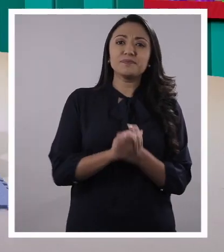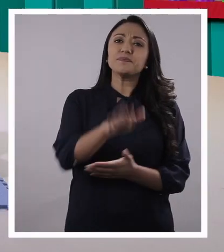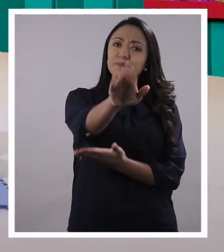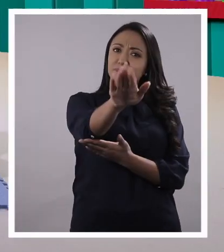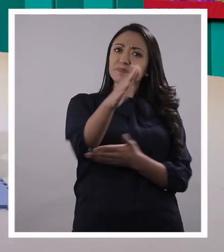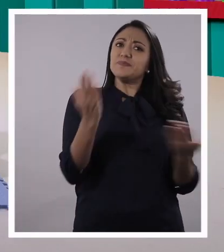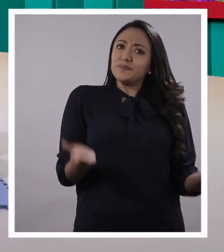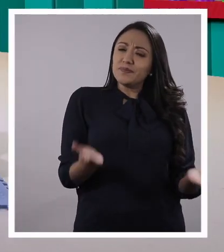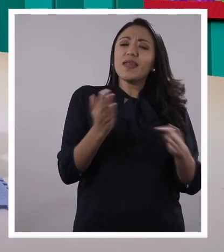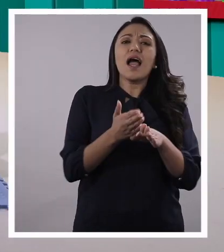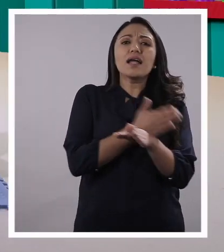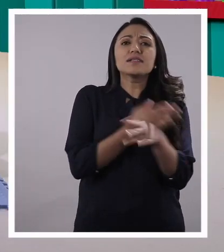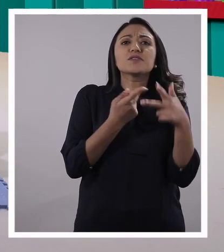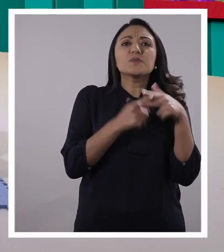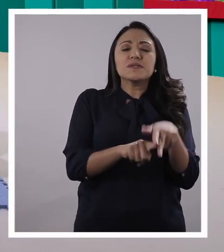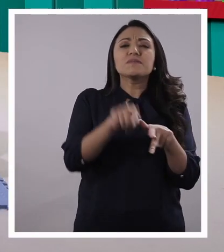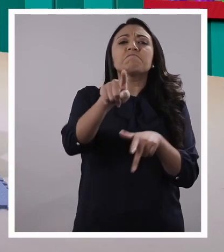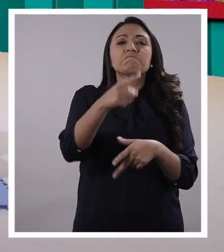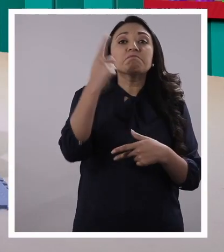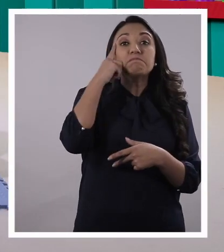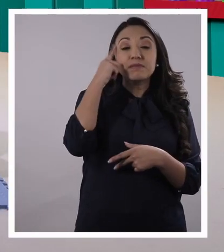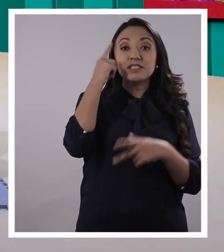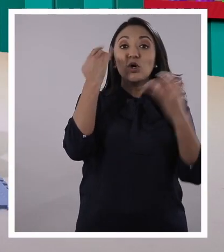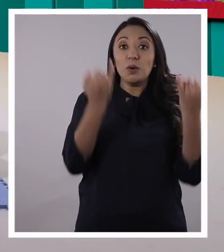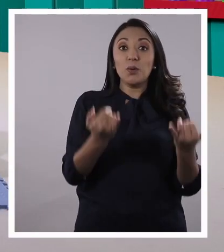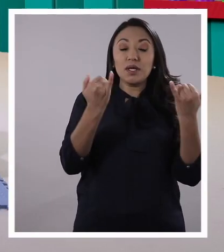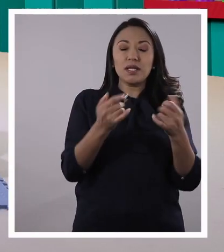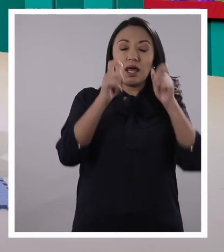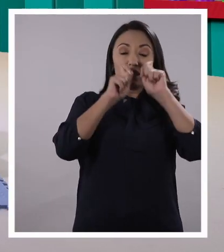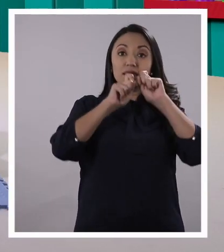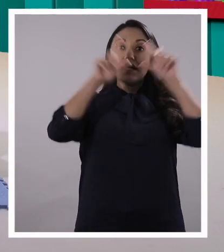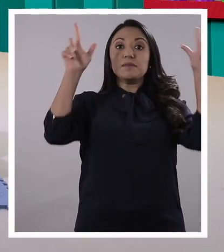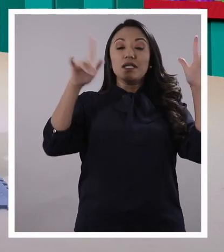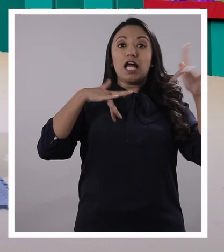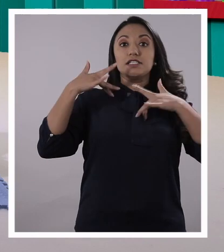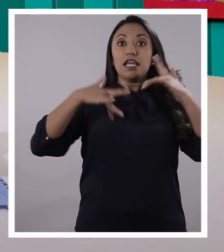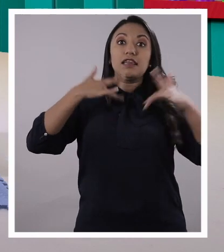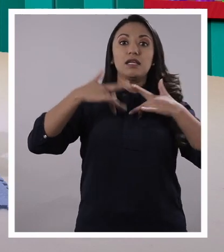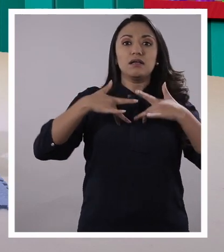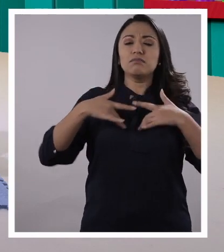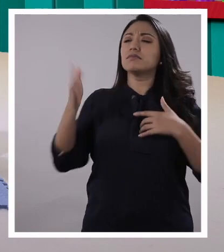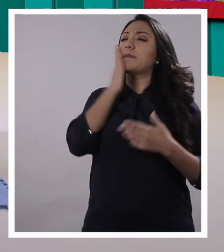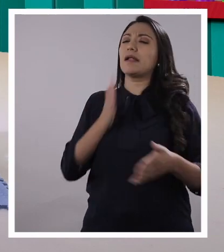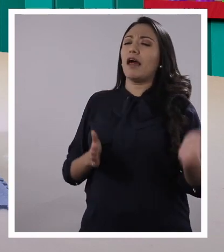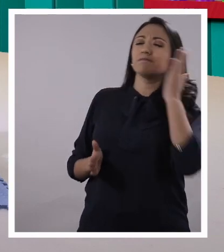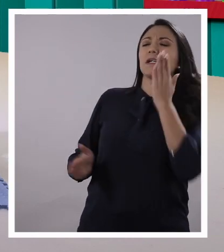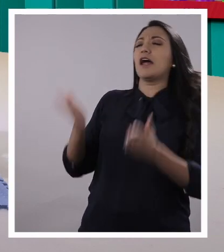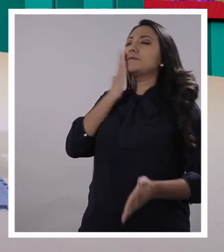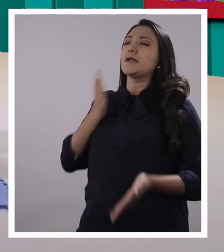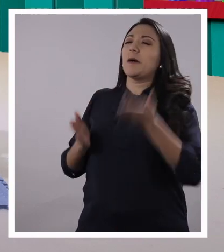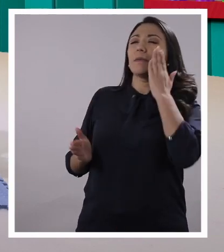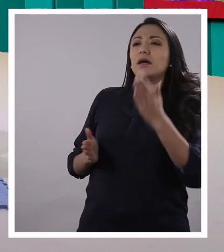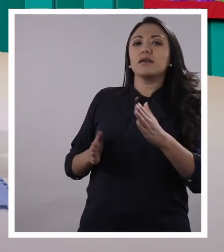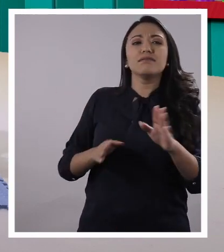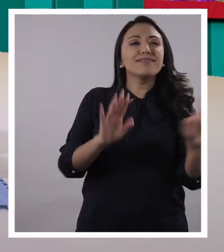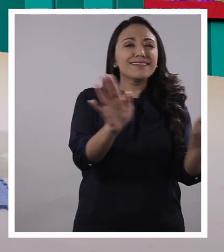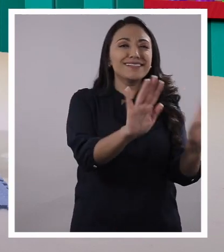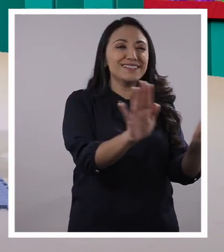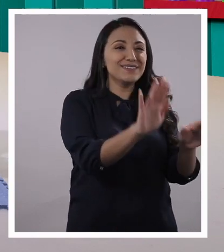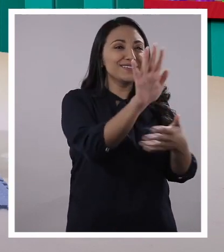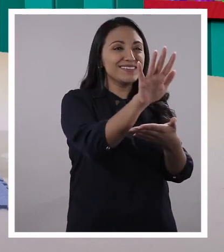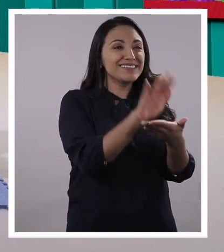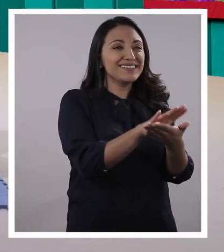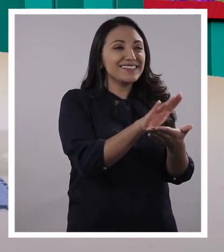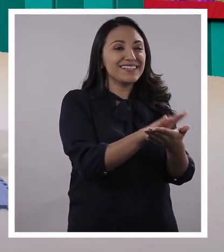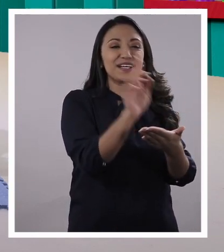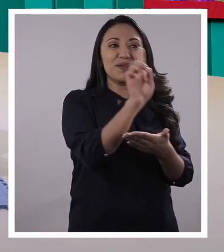Chicos, antes de empezar, ¿qué les parece si despertamos nuestros sentidos? ¡Claro que sí! Despierta sentido, despierta sentido, despierta sentido. No, Panchito, hay una forma